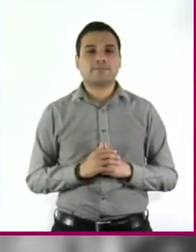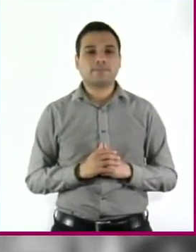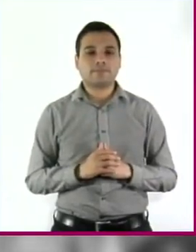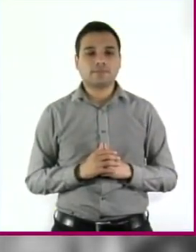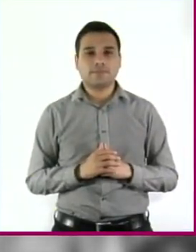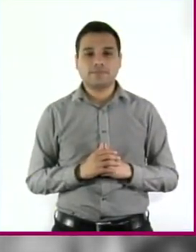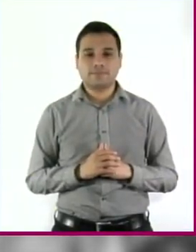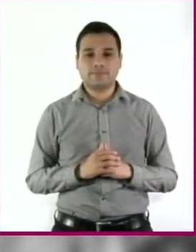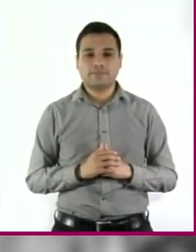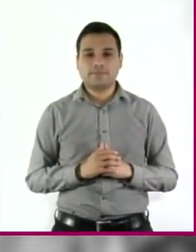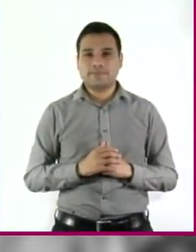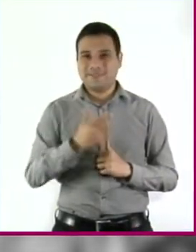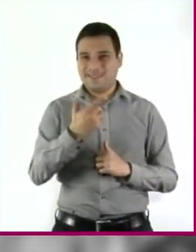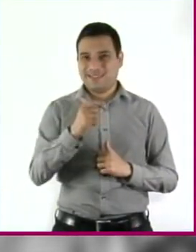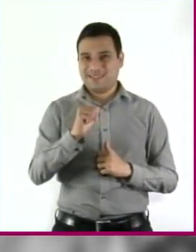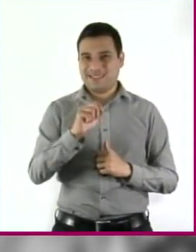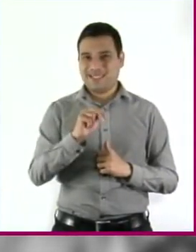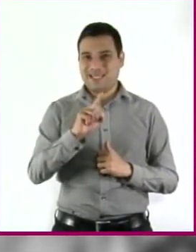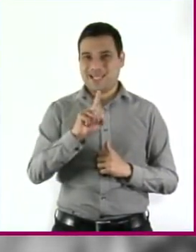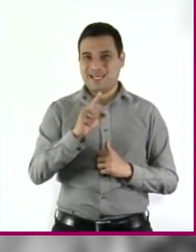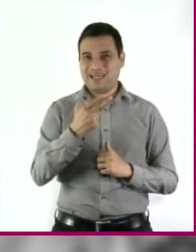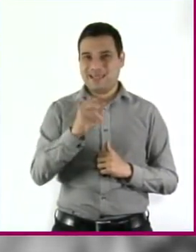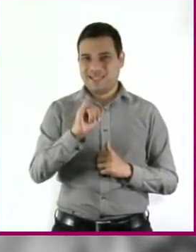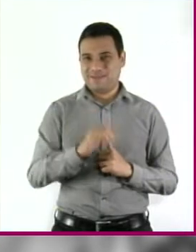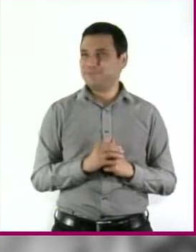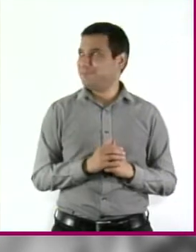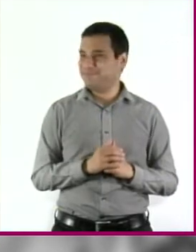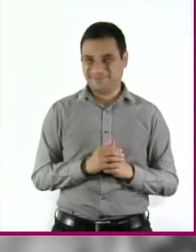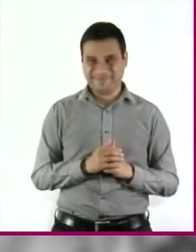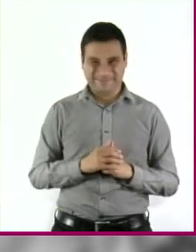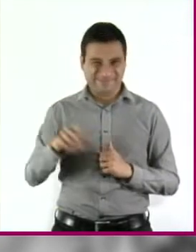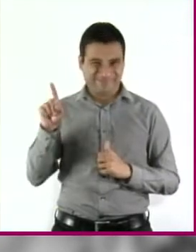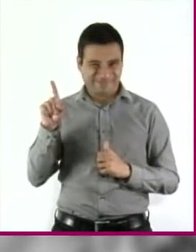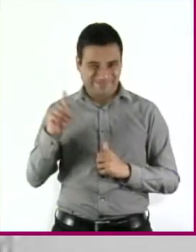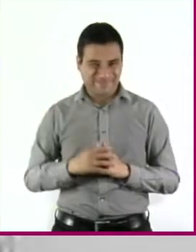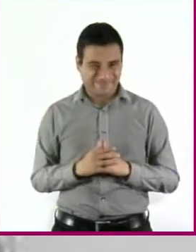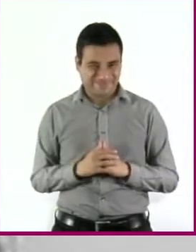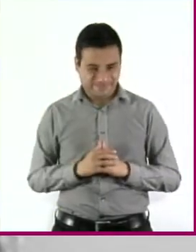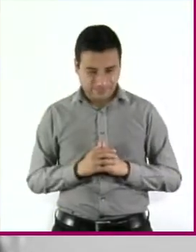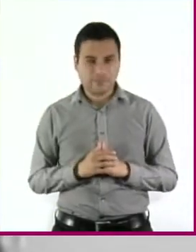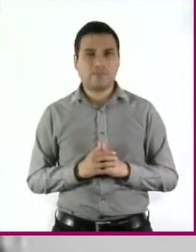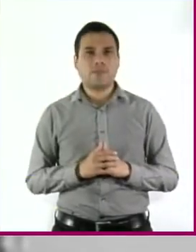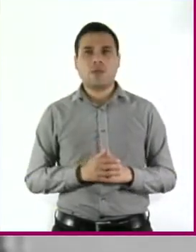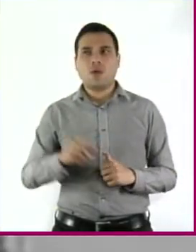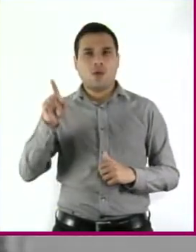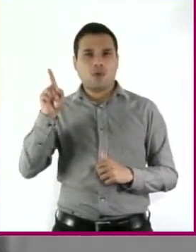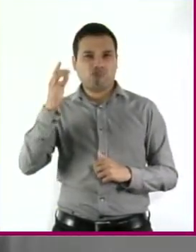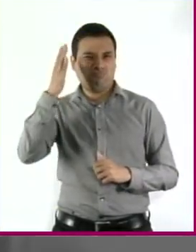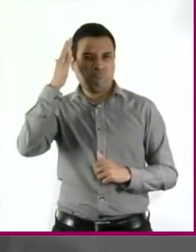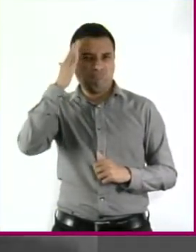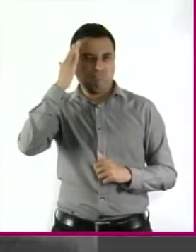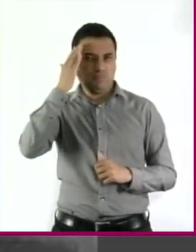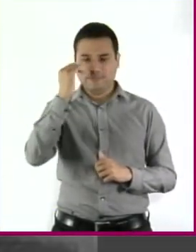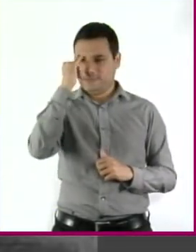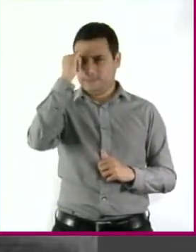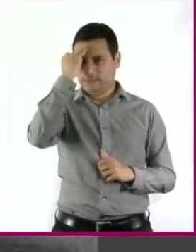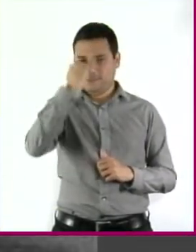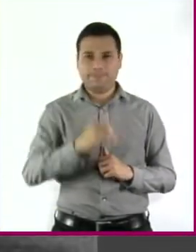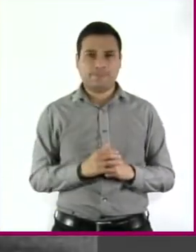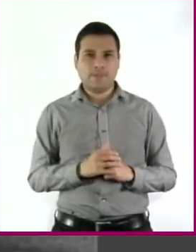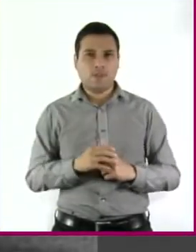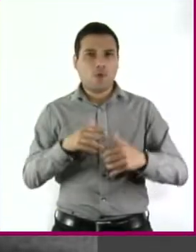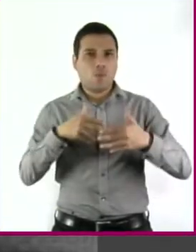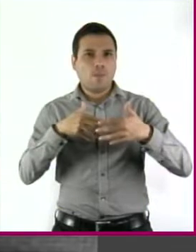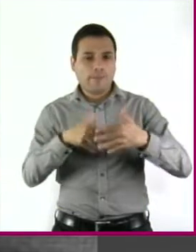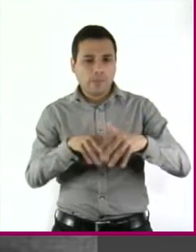Mohandas Karamshand Gandhi, universalmente conocido como Mahatma Gandhi, dirigió a la India en un movimiento pacífico que la